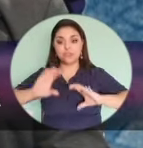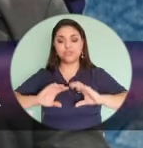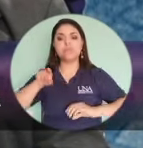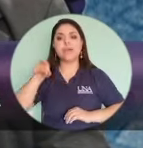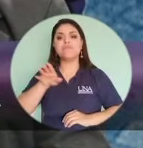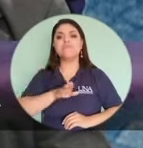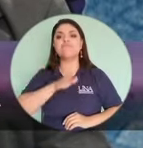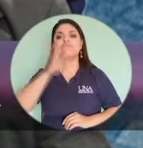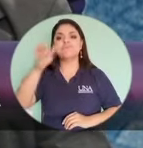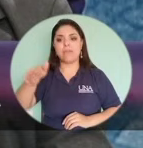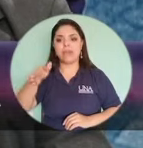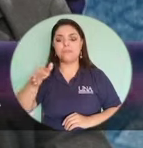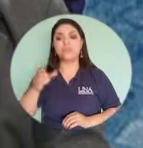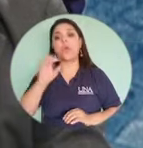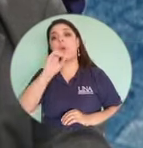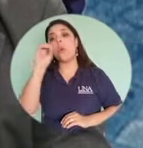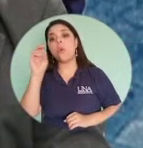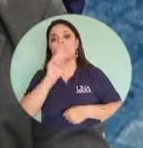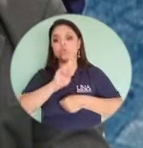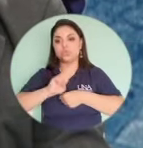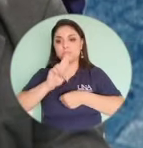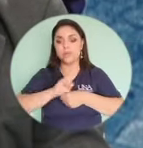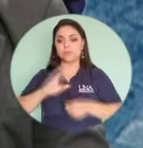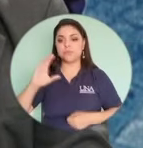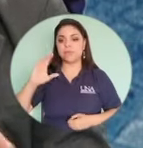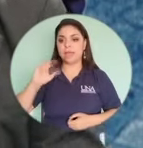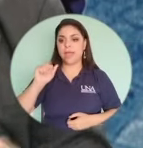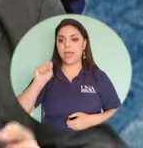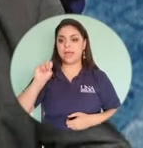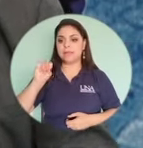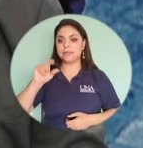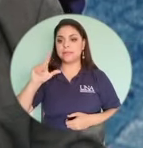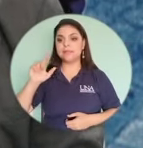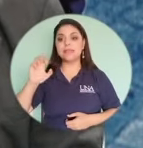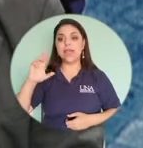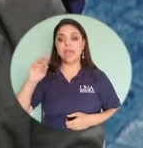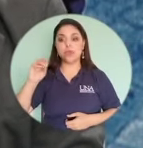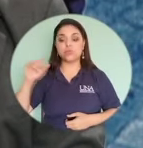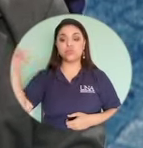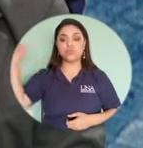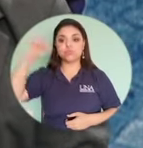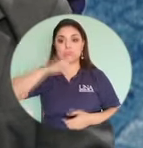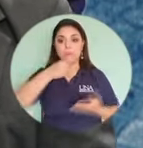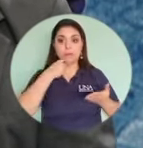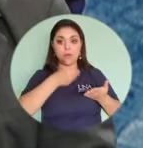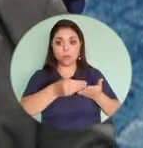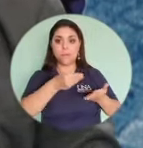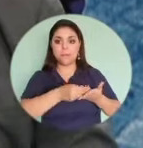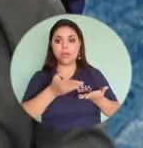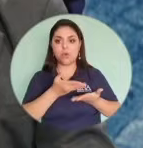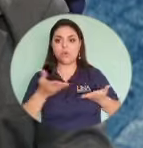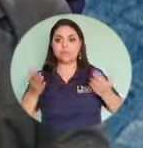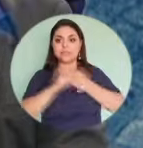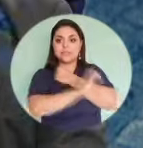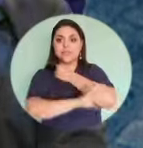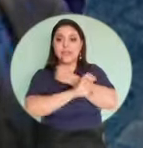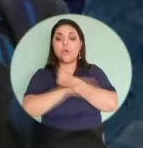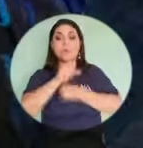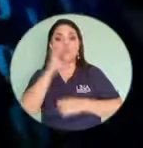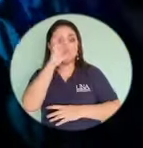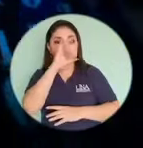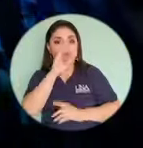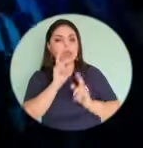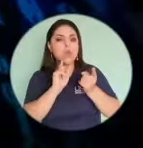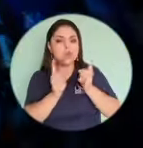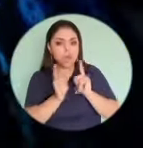utilizamos los casilleros para que con compras, ver también qué sitios somos, qué